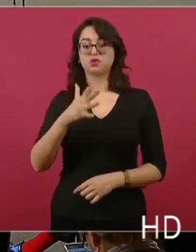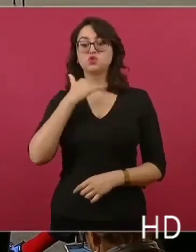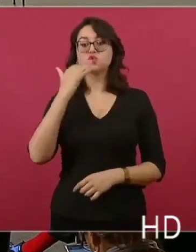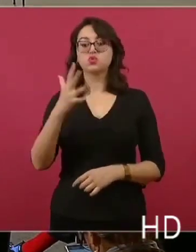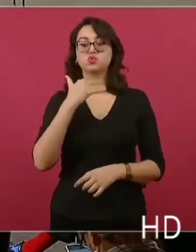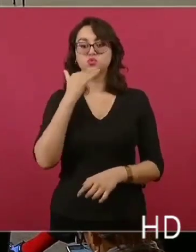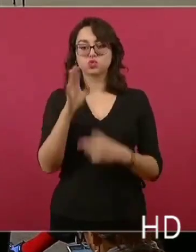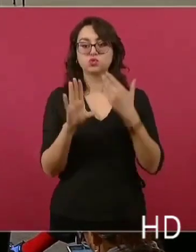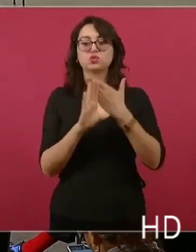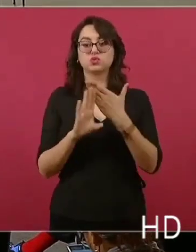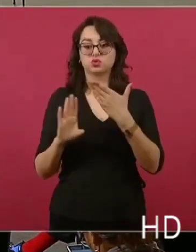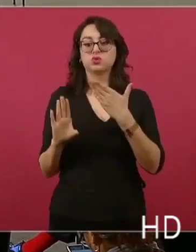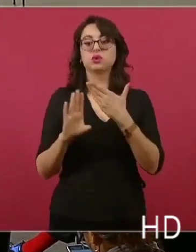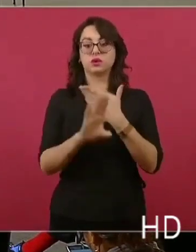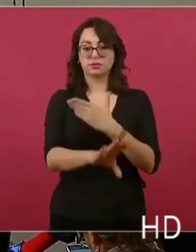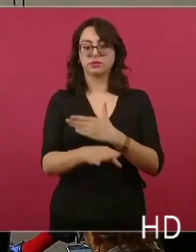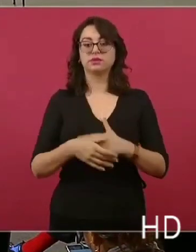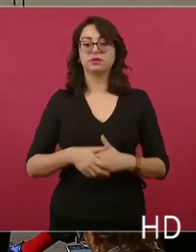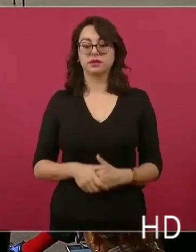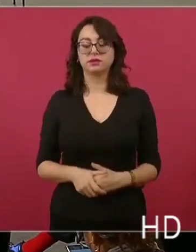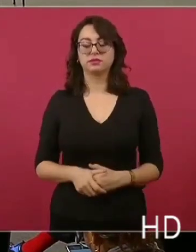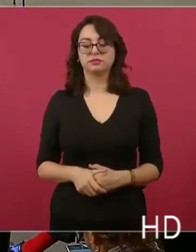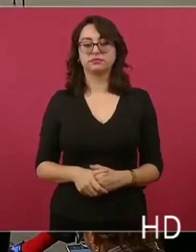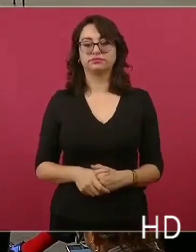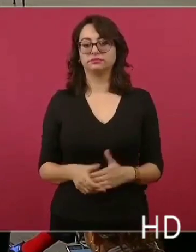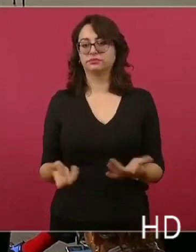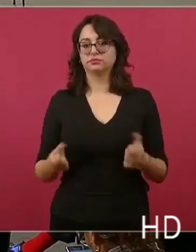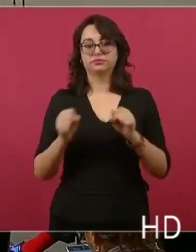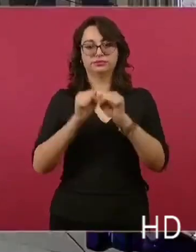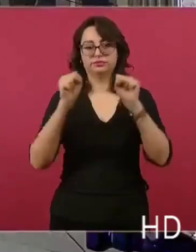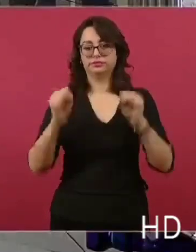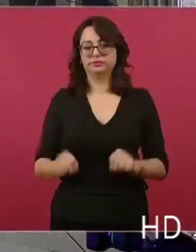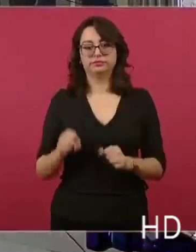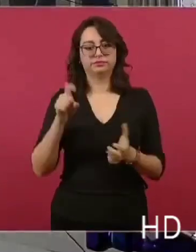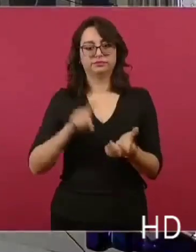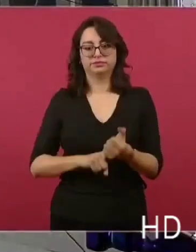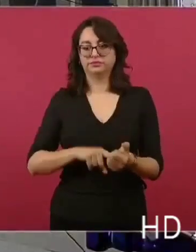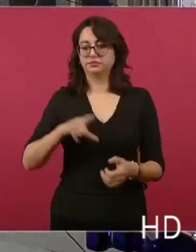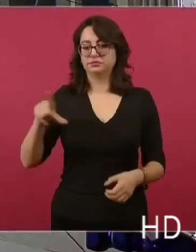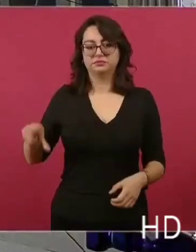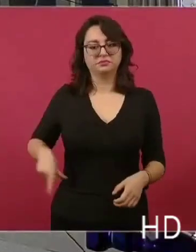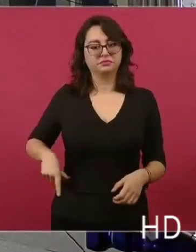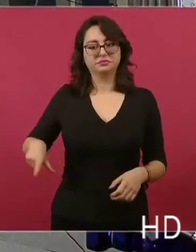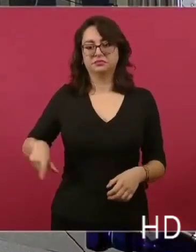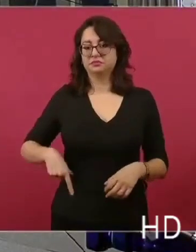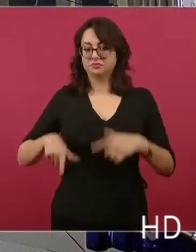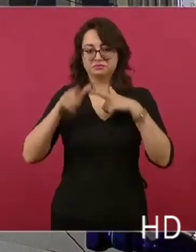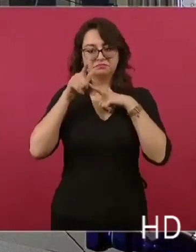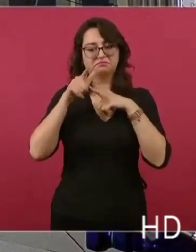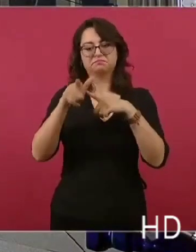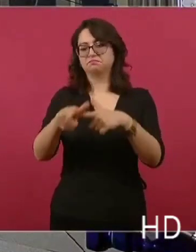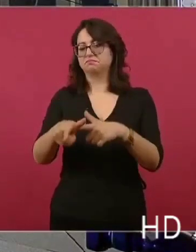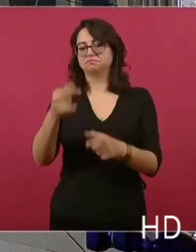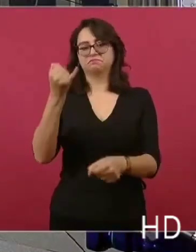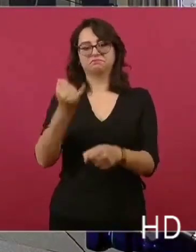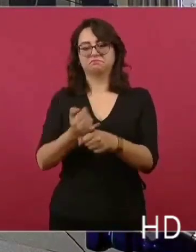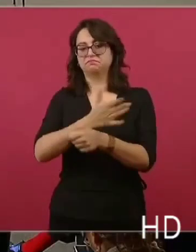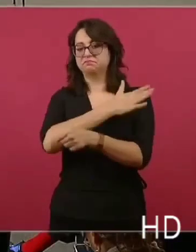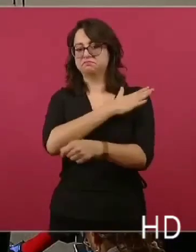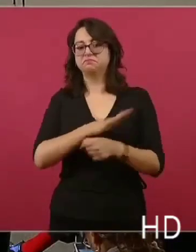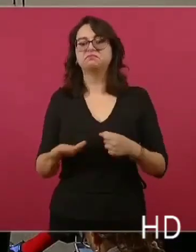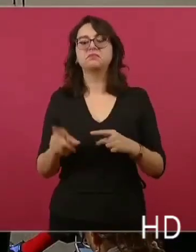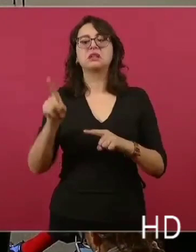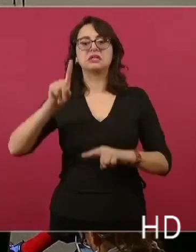a la corrupción como sistema que tanto daño le ha hecho a México y que tanto